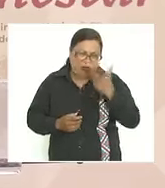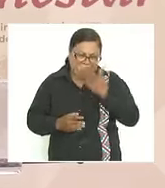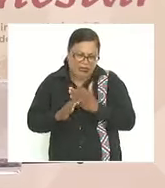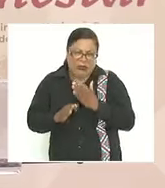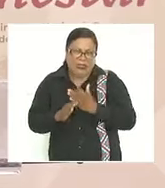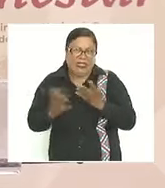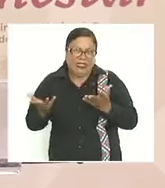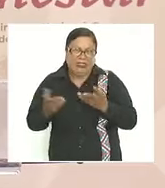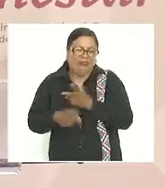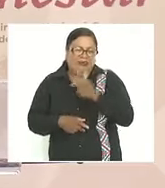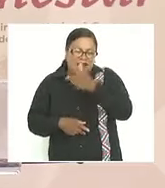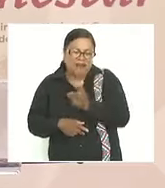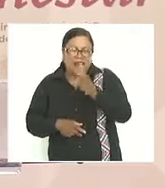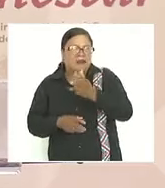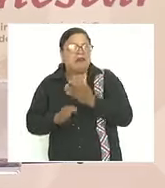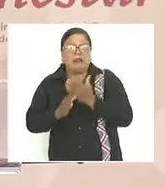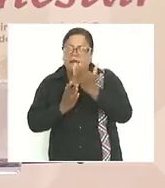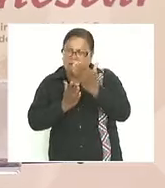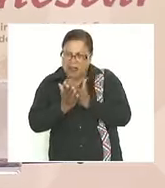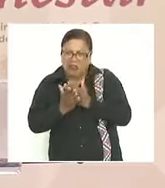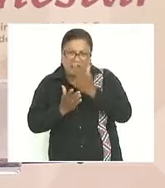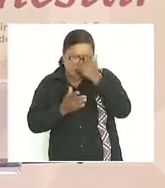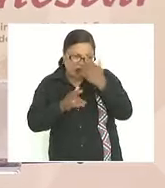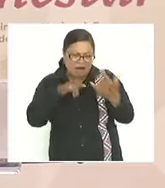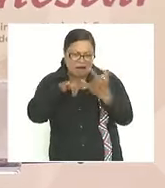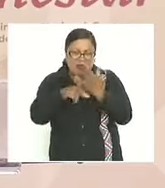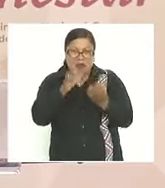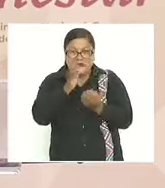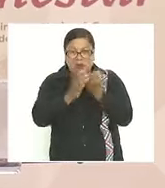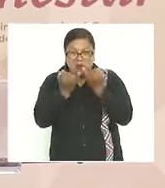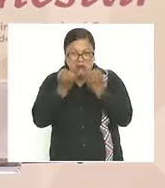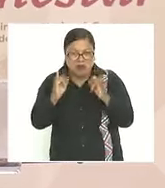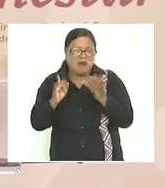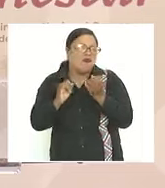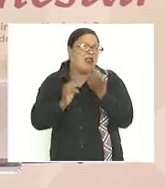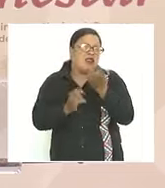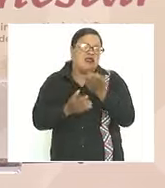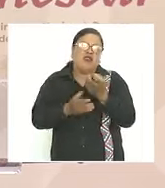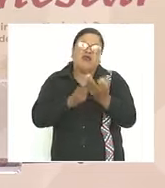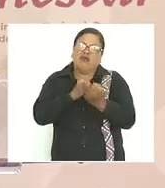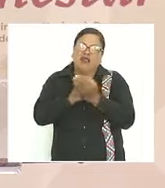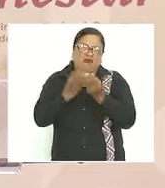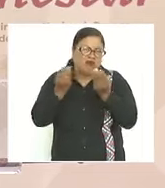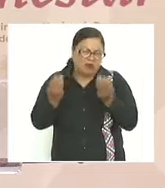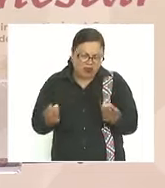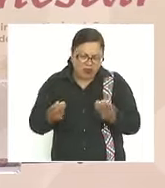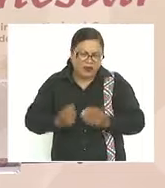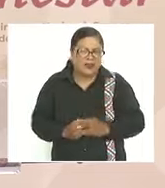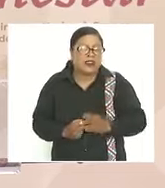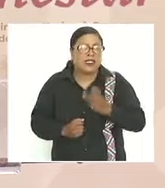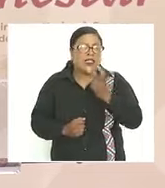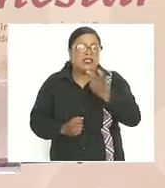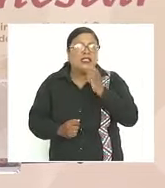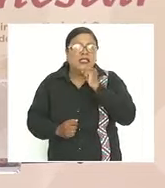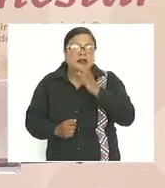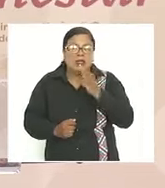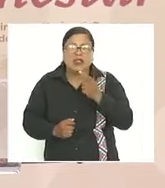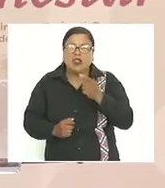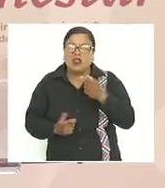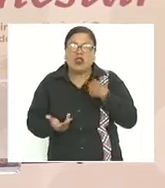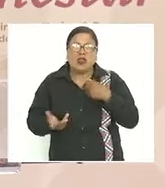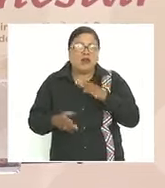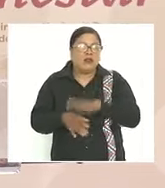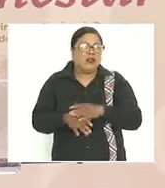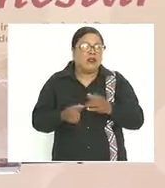va a ayudar mucho también vamos a terminar esa no quiero comprometer mucho